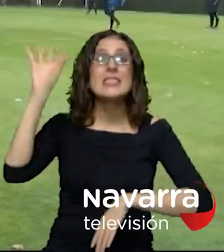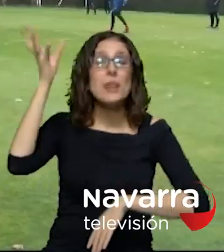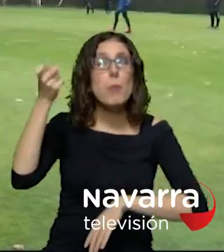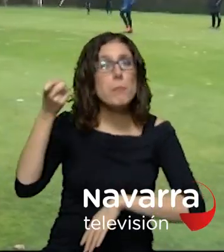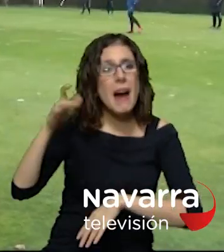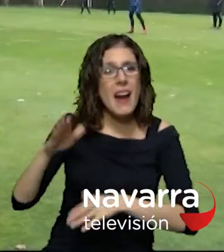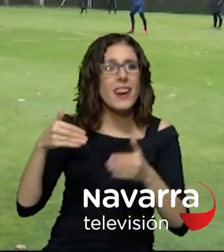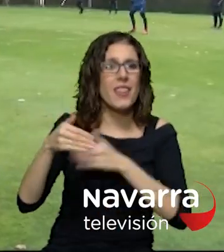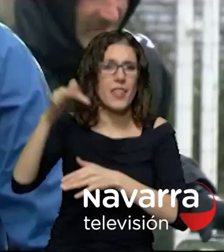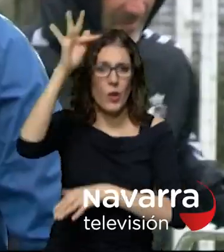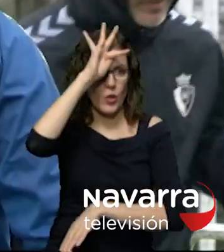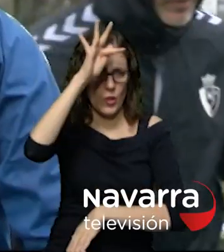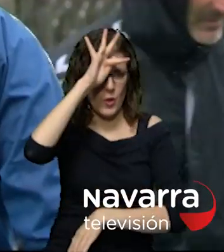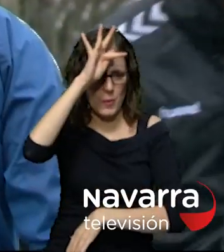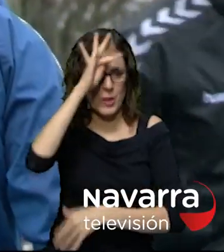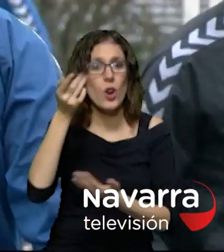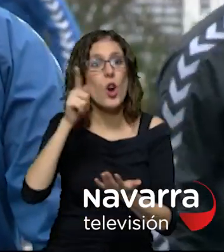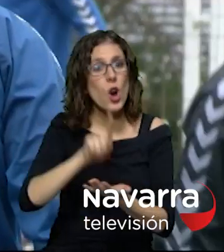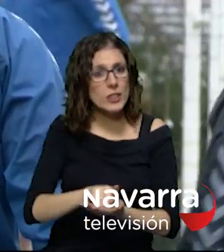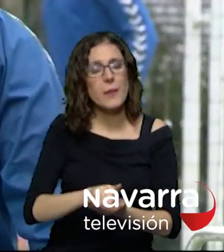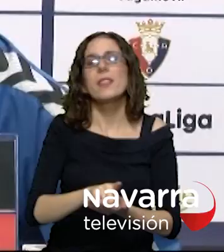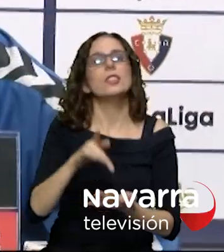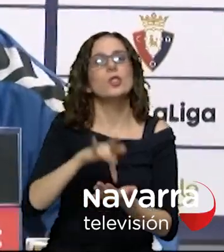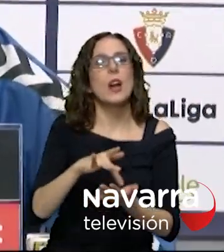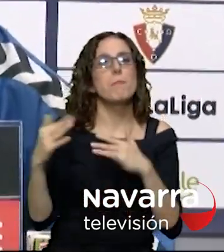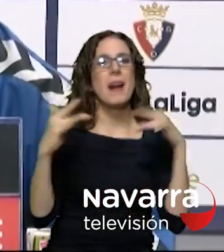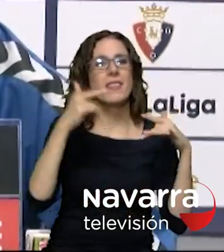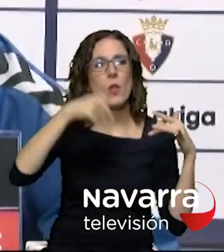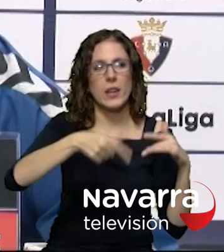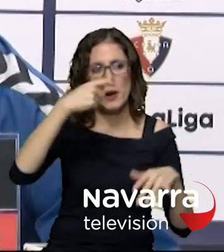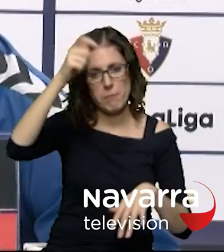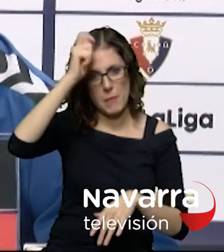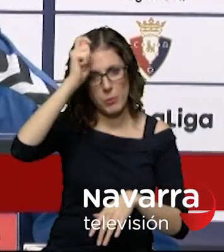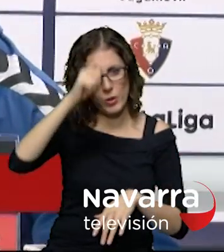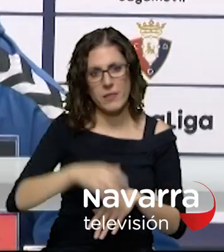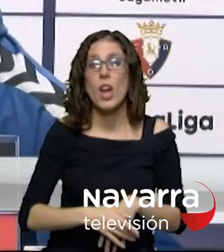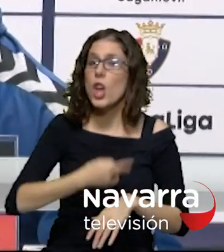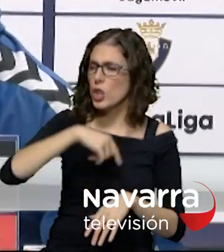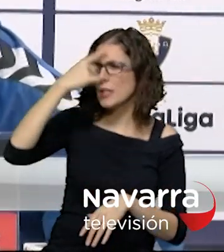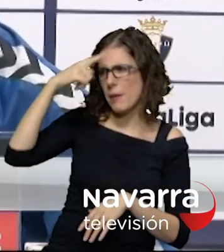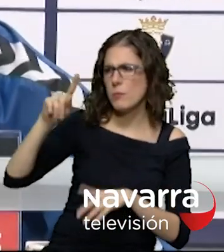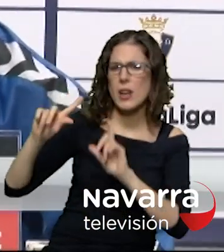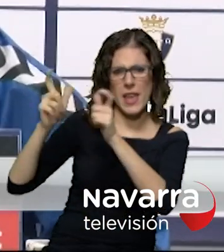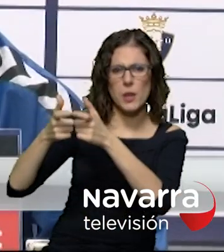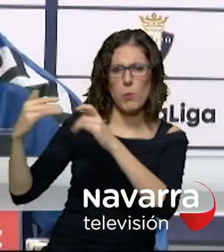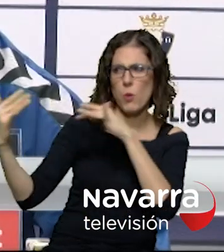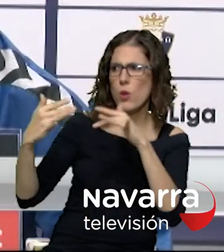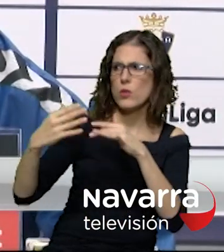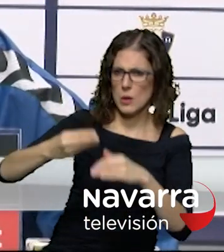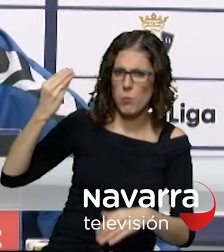fútbol retorne al Sadar recibiendo al Atlético La verdad que sabemos que es un gran equipo que la gente lo vive como un derbi